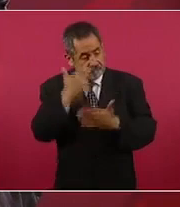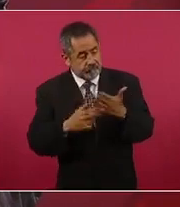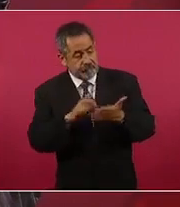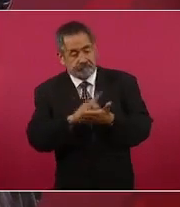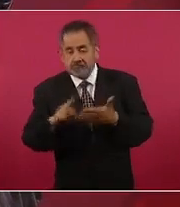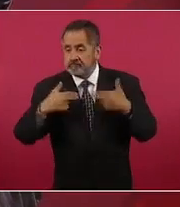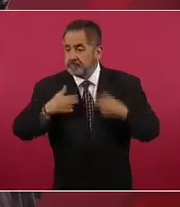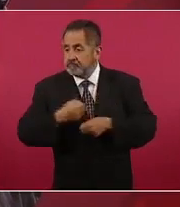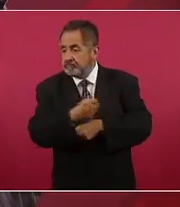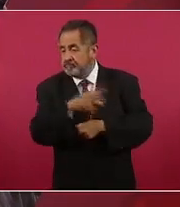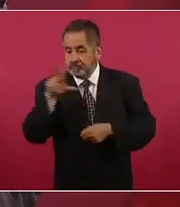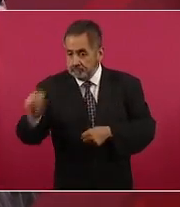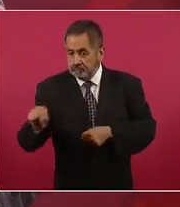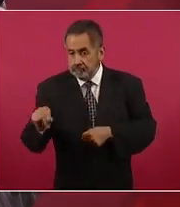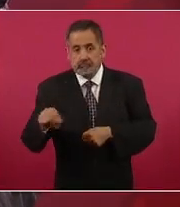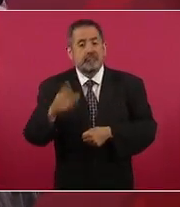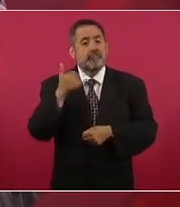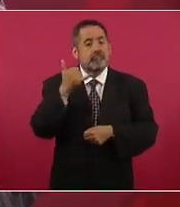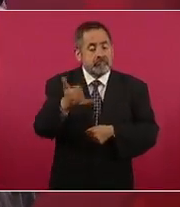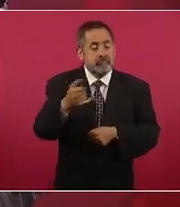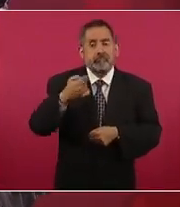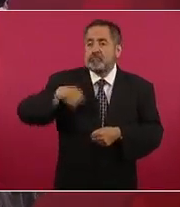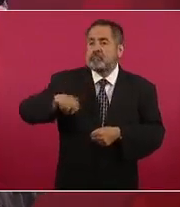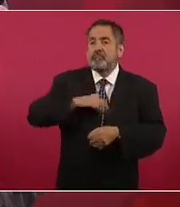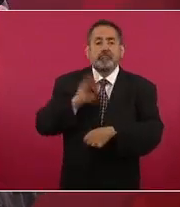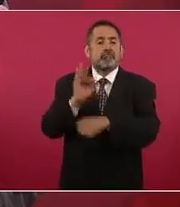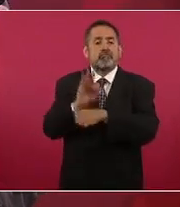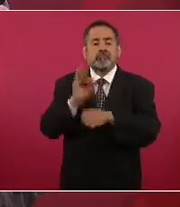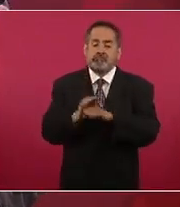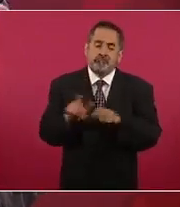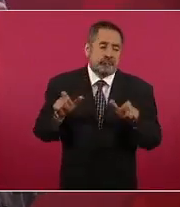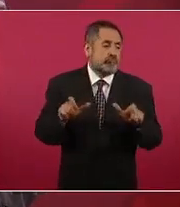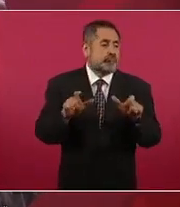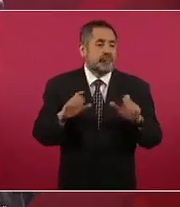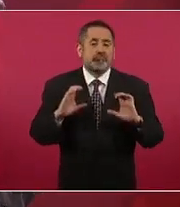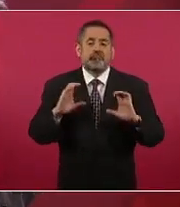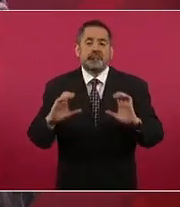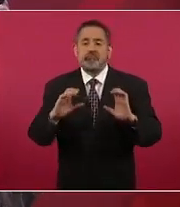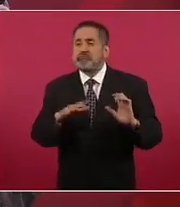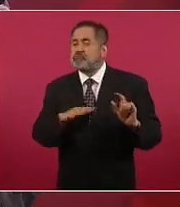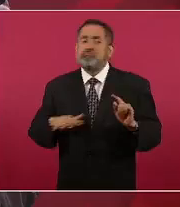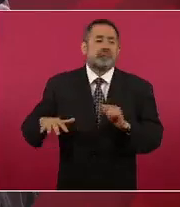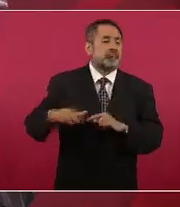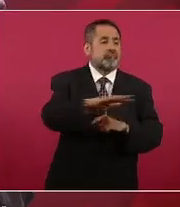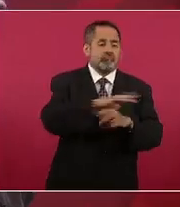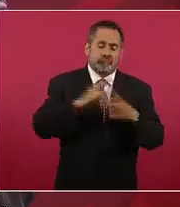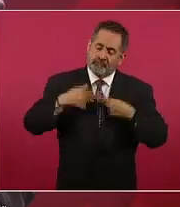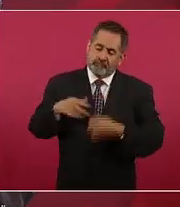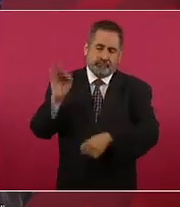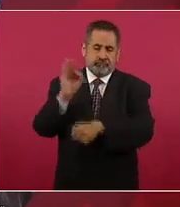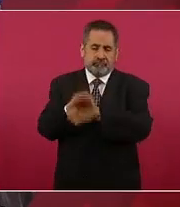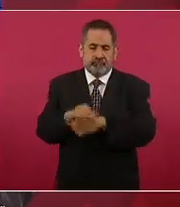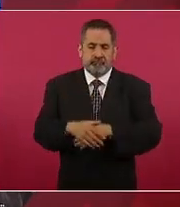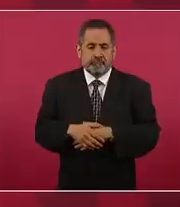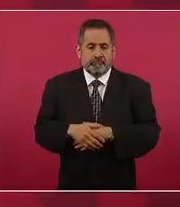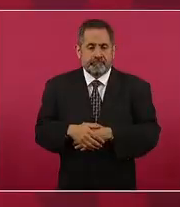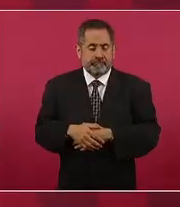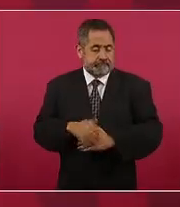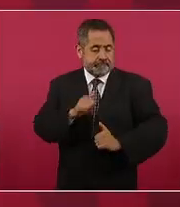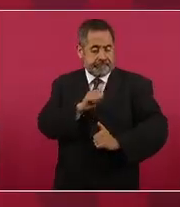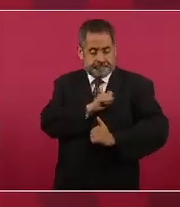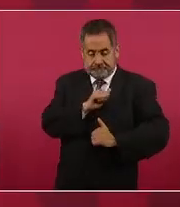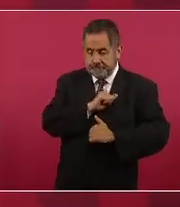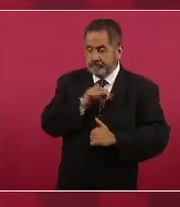convicción de proteger al pueblo porque el soldado es pueblo